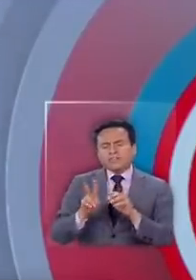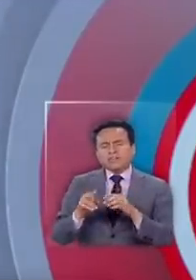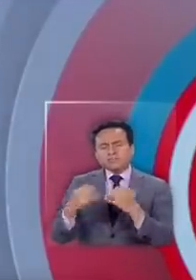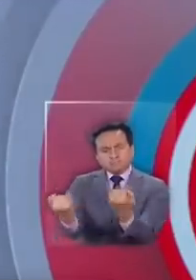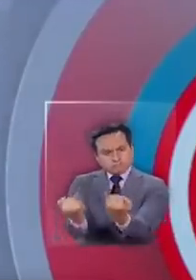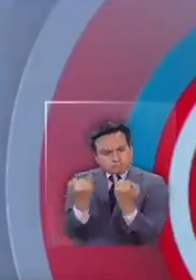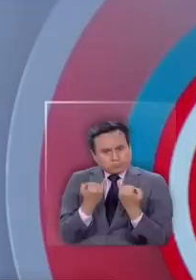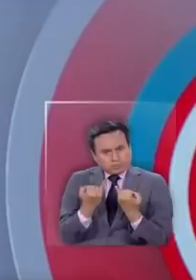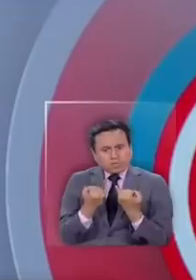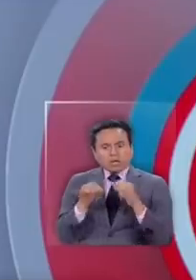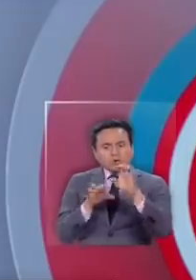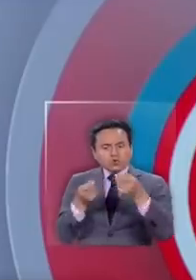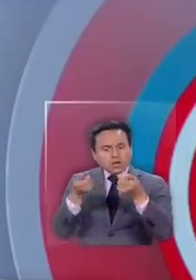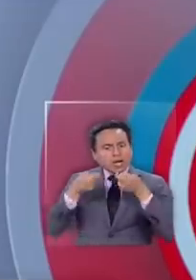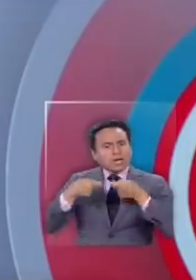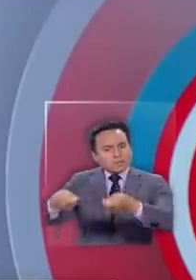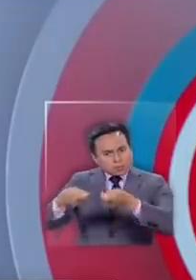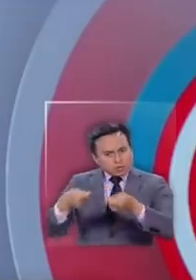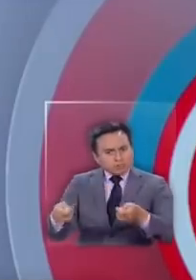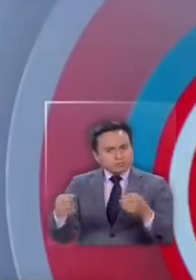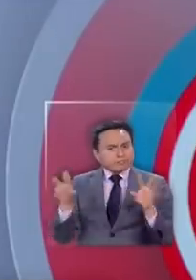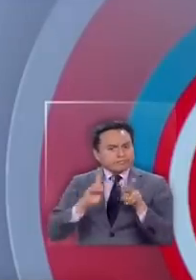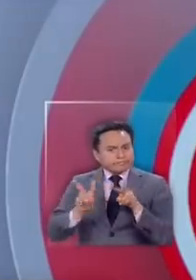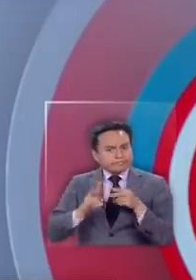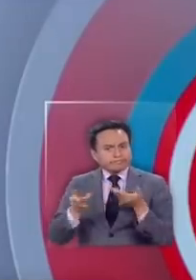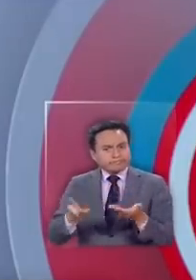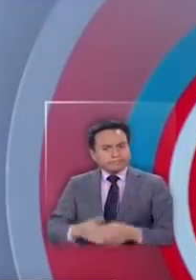operativos y recursos públicos asociados.